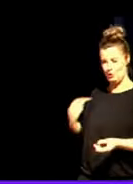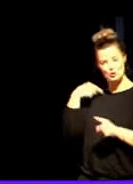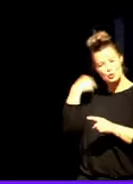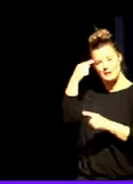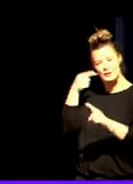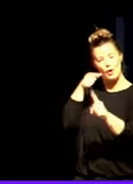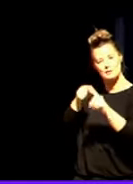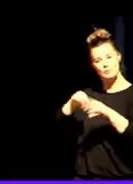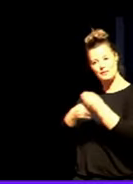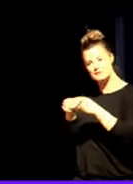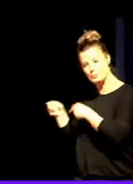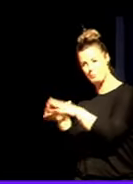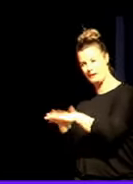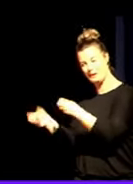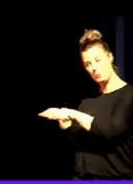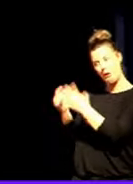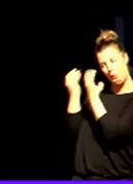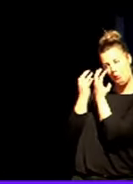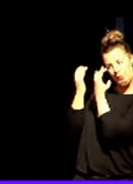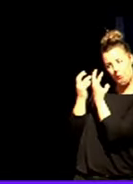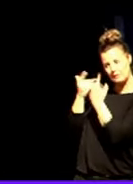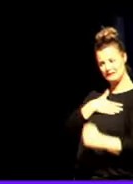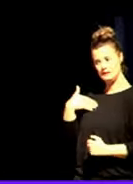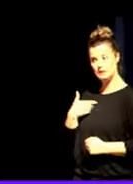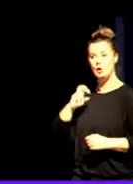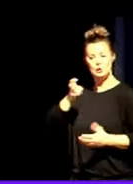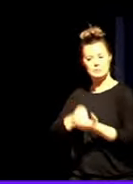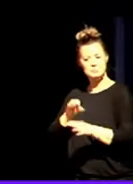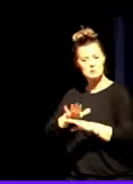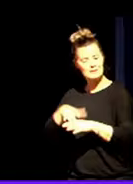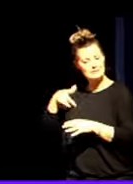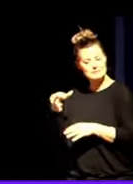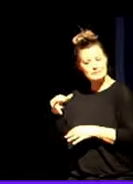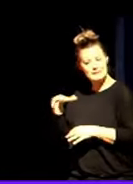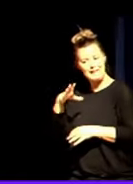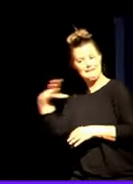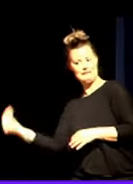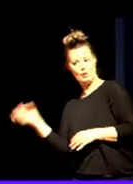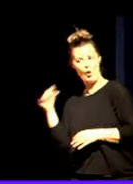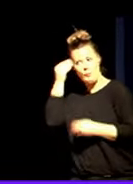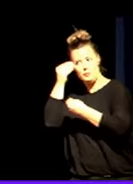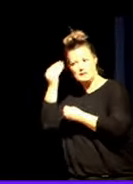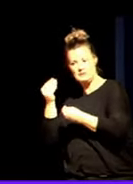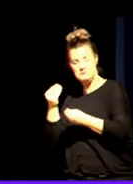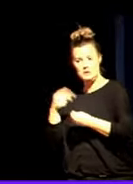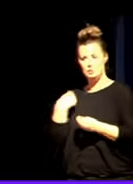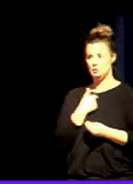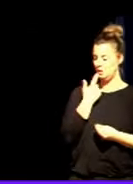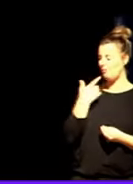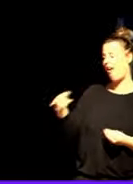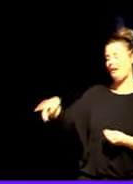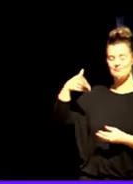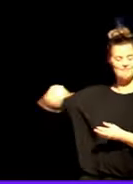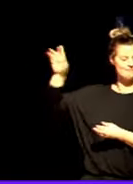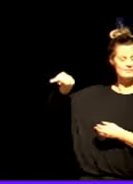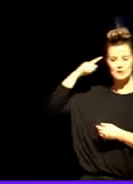Y otras veces porque entienden o creen que les vamos a considerar locos y que lo único que vamos a hacer va